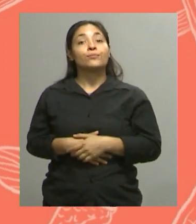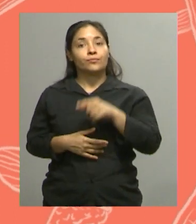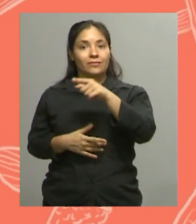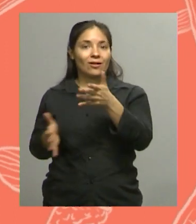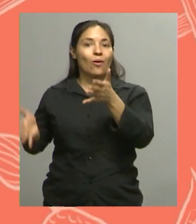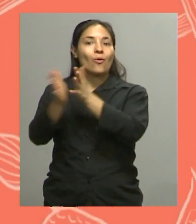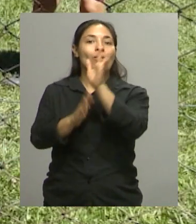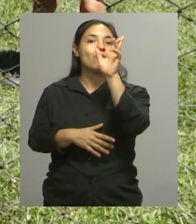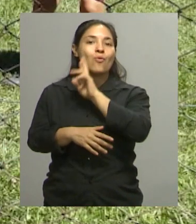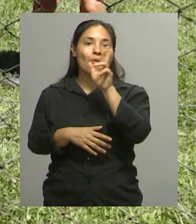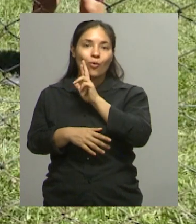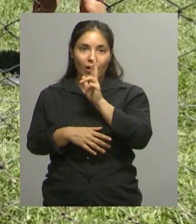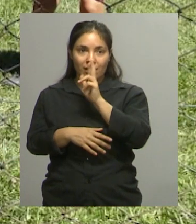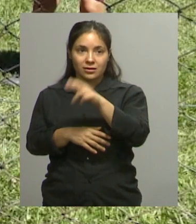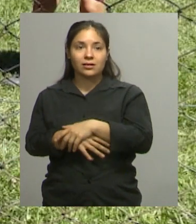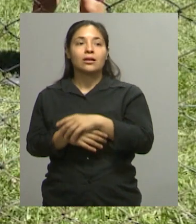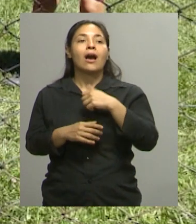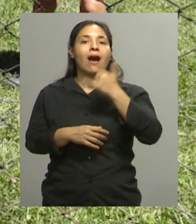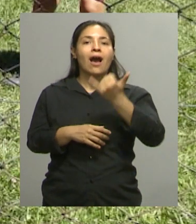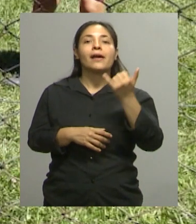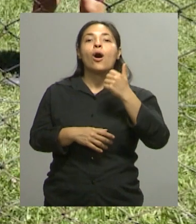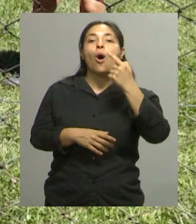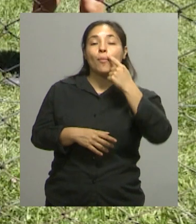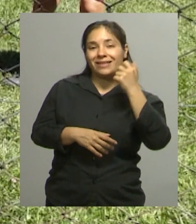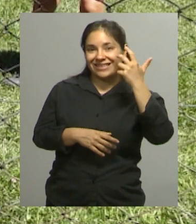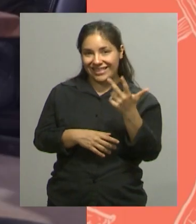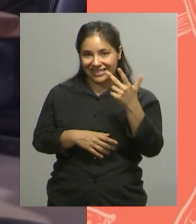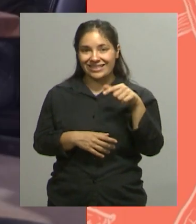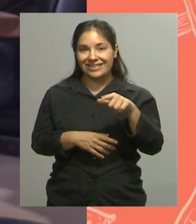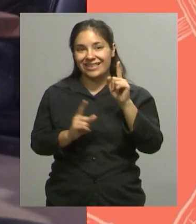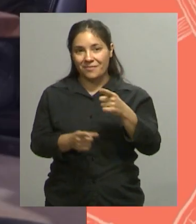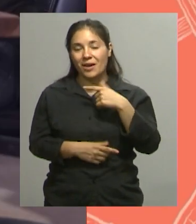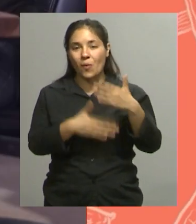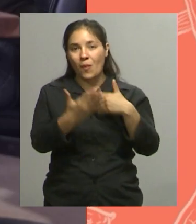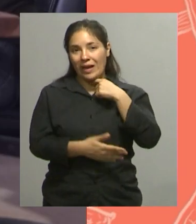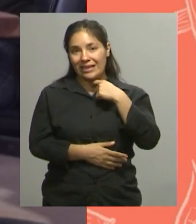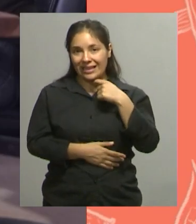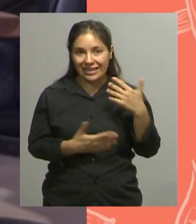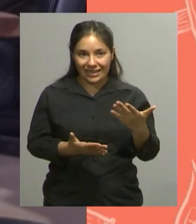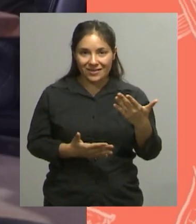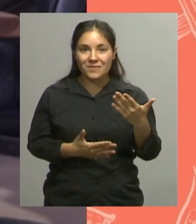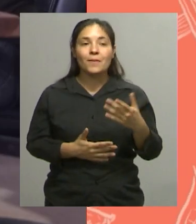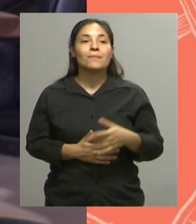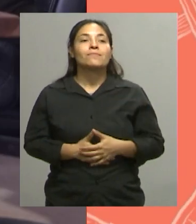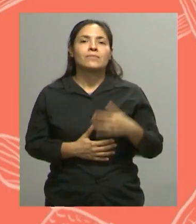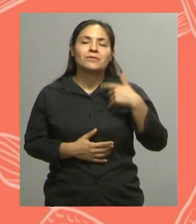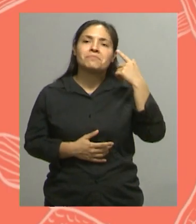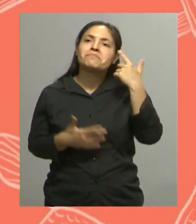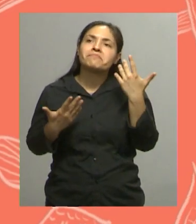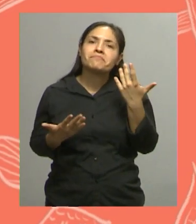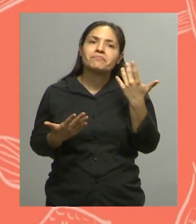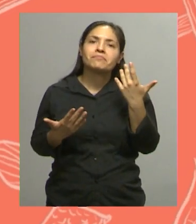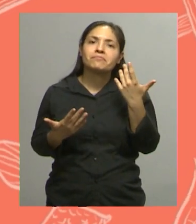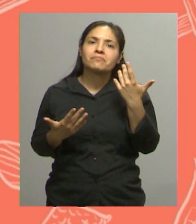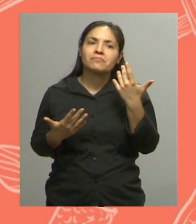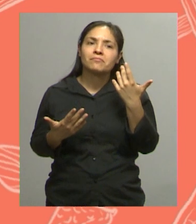chicas bueno yo tengo mis tres varones que ellos también querían jugar entonces como dijimos bueno no